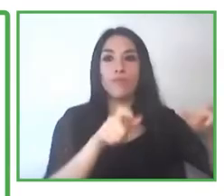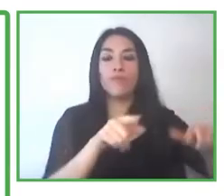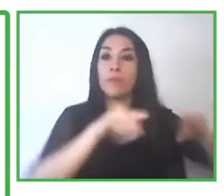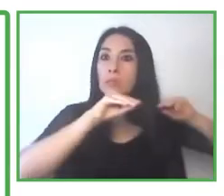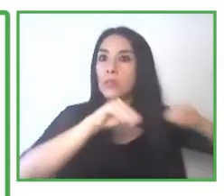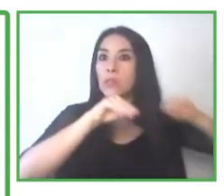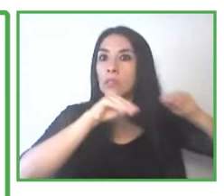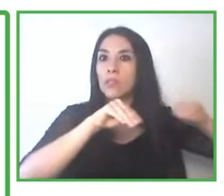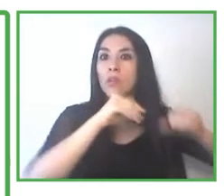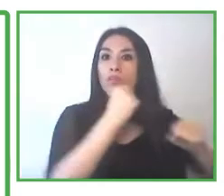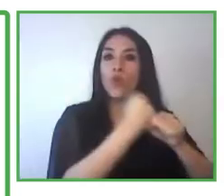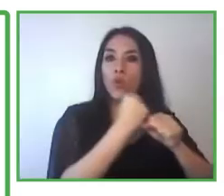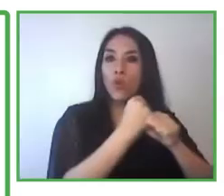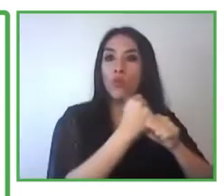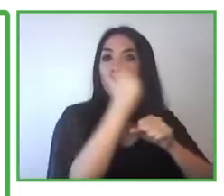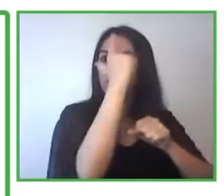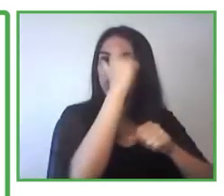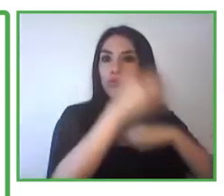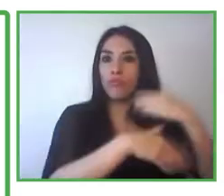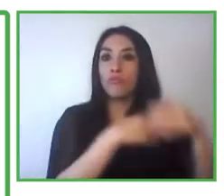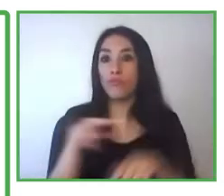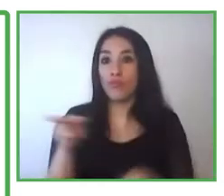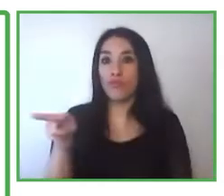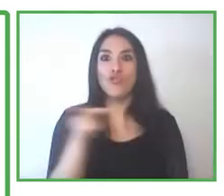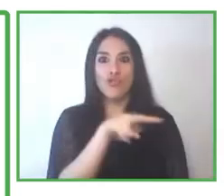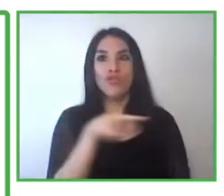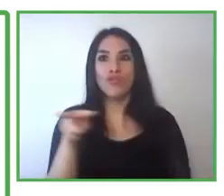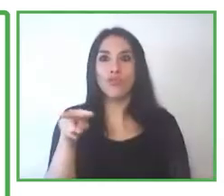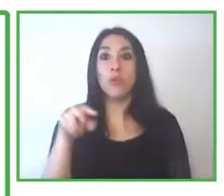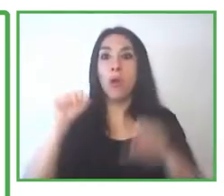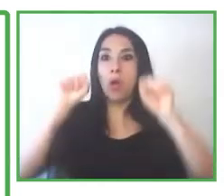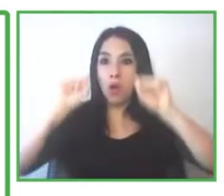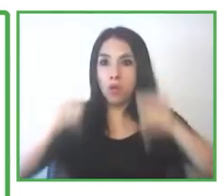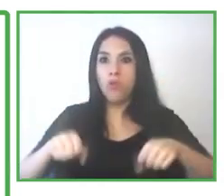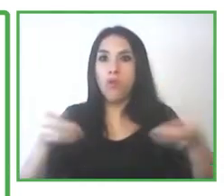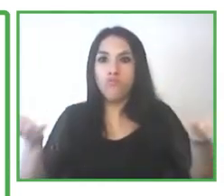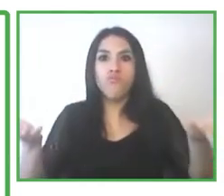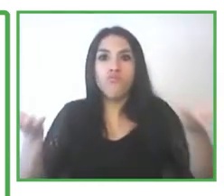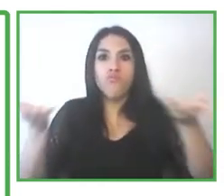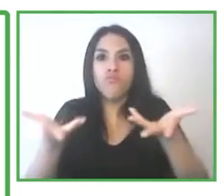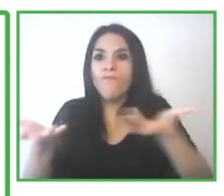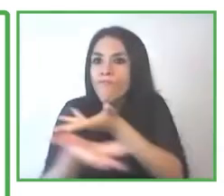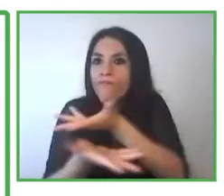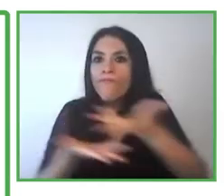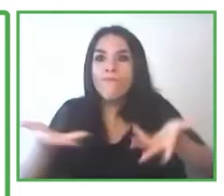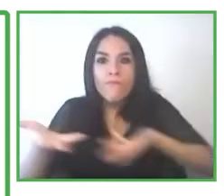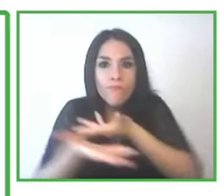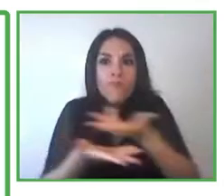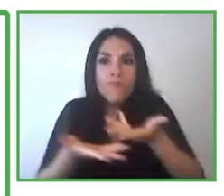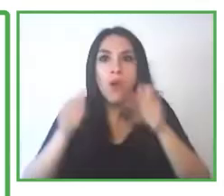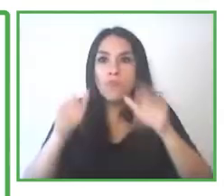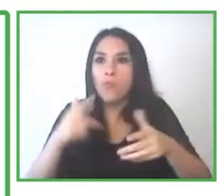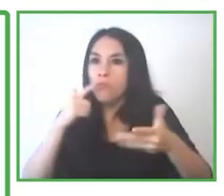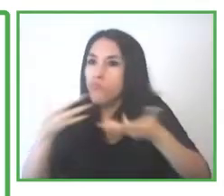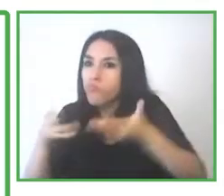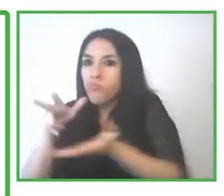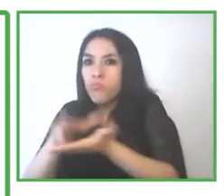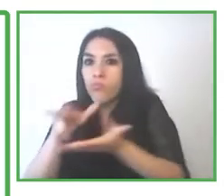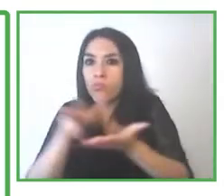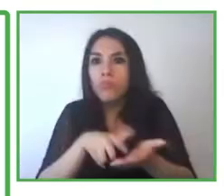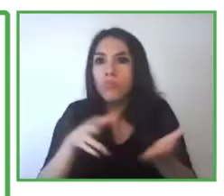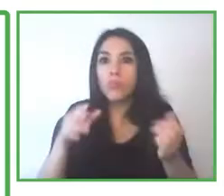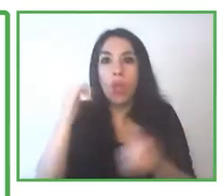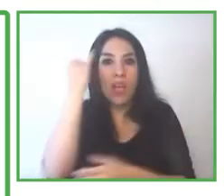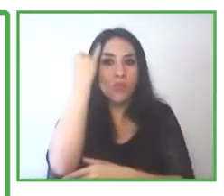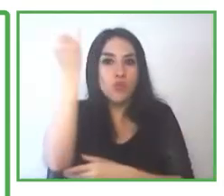Ambos fueron capaces de combinar sus fortalezas y crear la posibilidad de llevar soluciones probadas y con